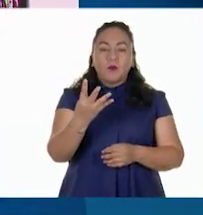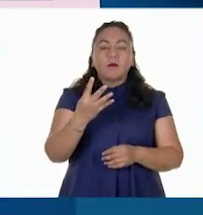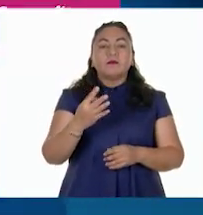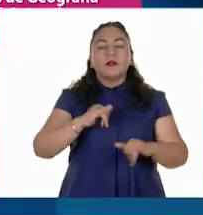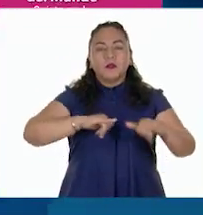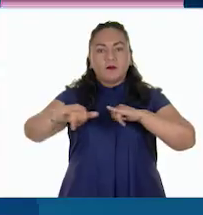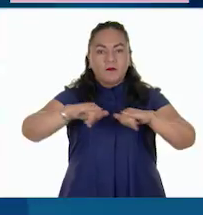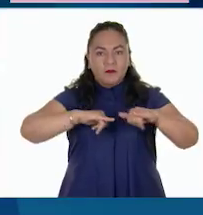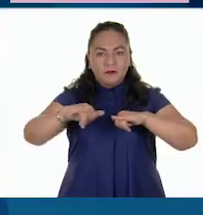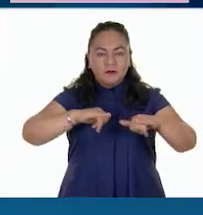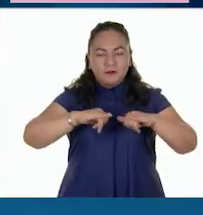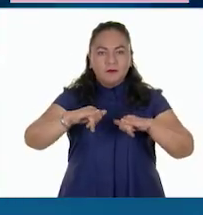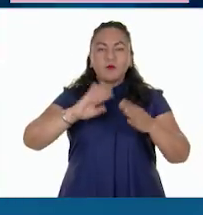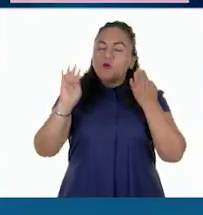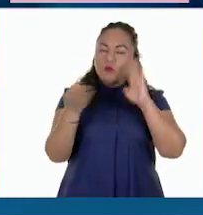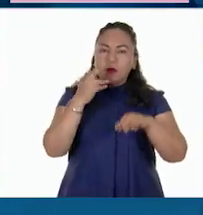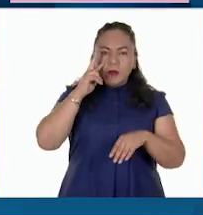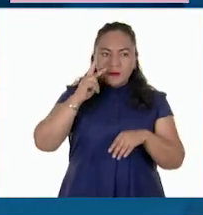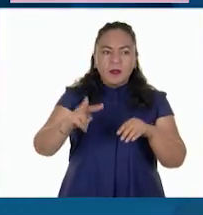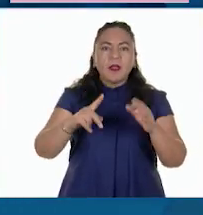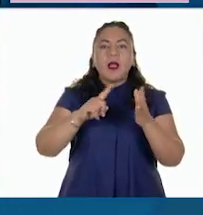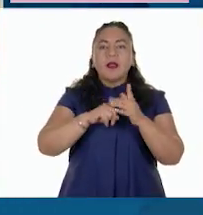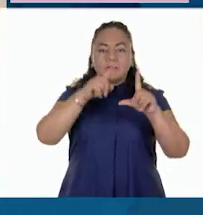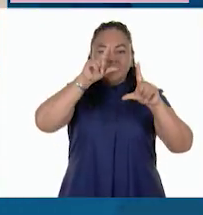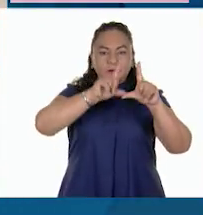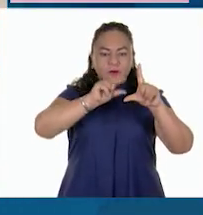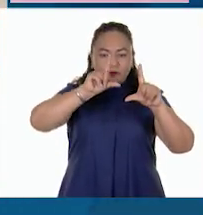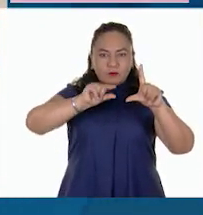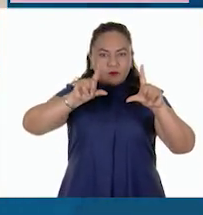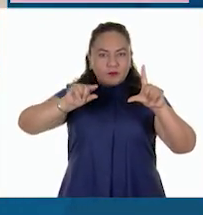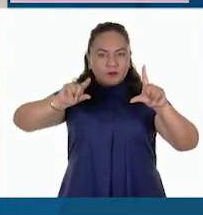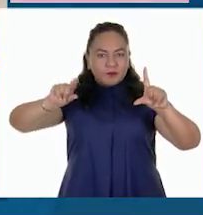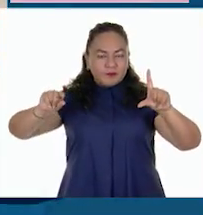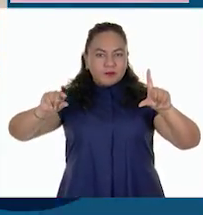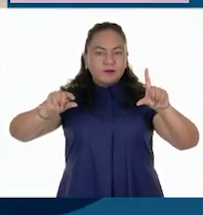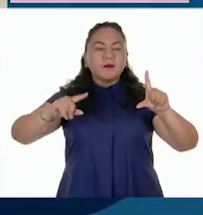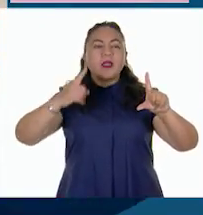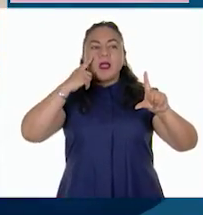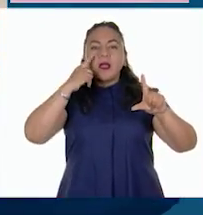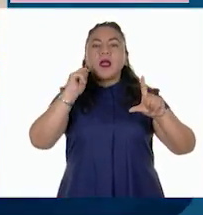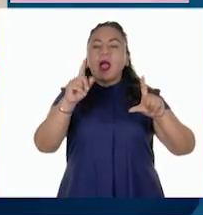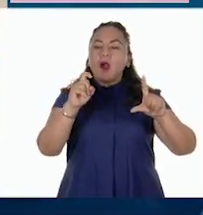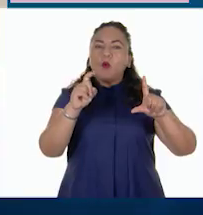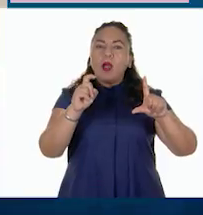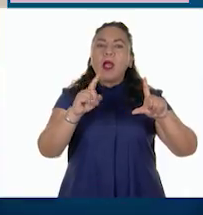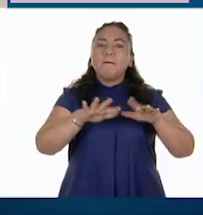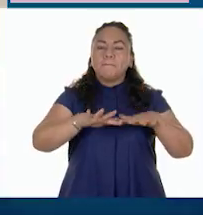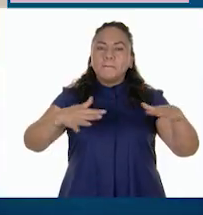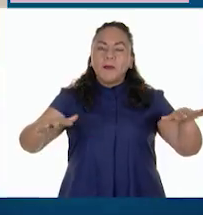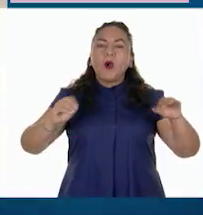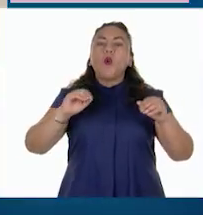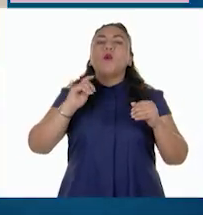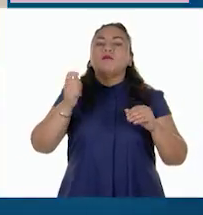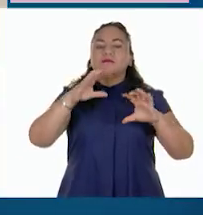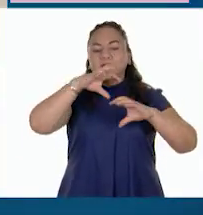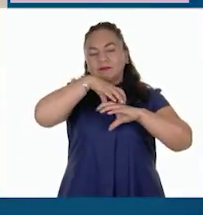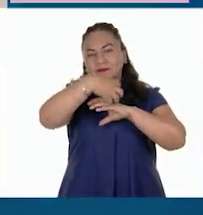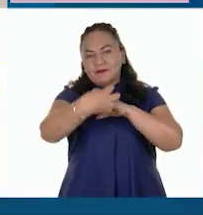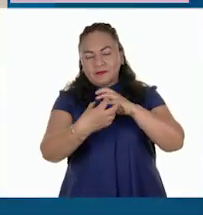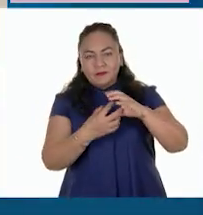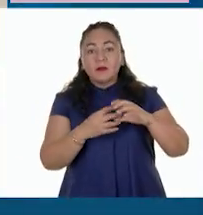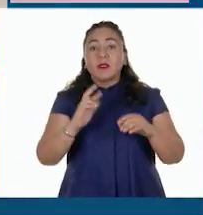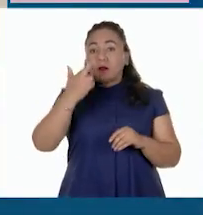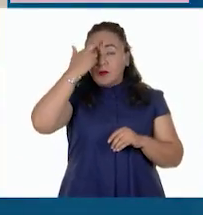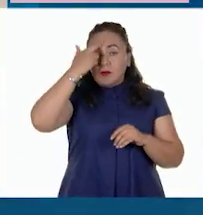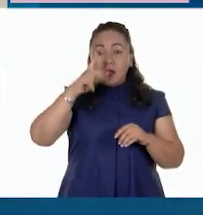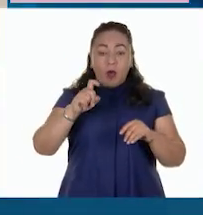del Mundo, encontrarán una tabla de los países pesqueros en aguas marinas y continentales. Recordemos que